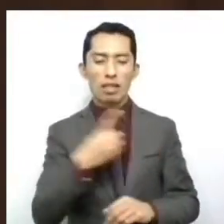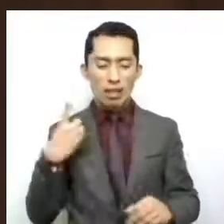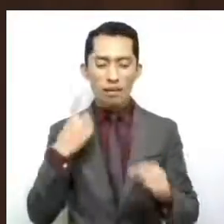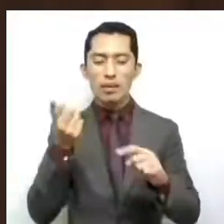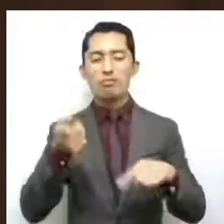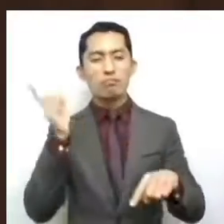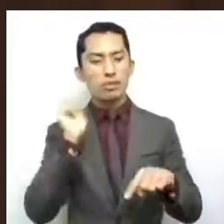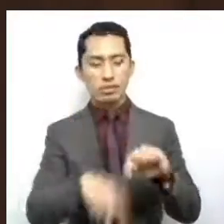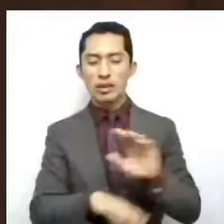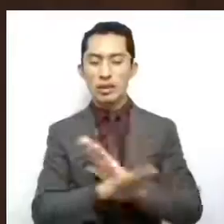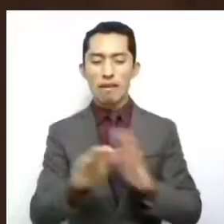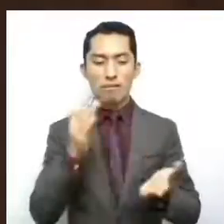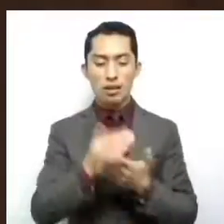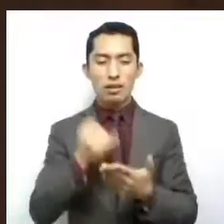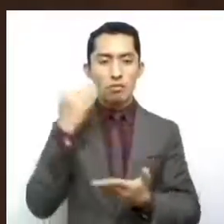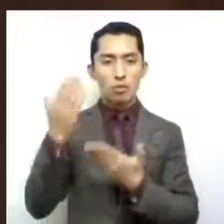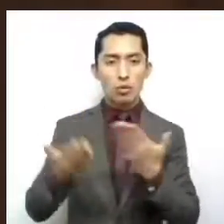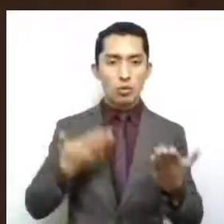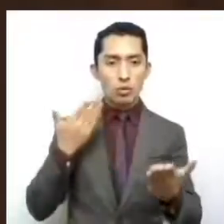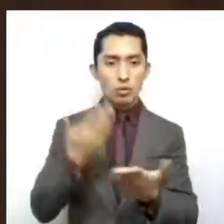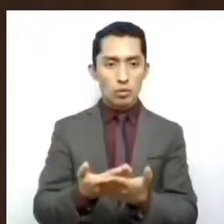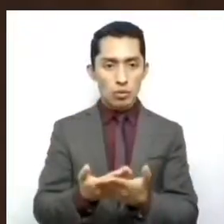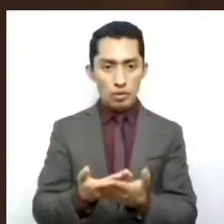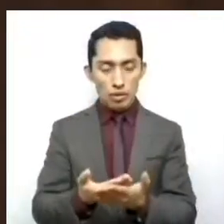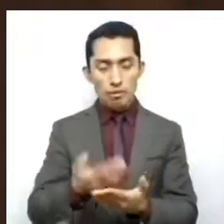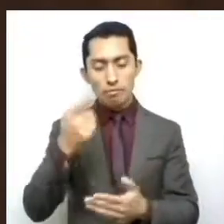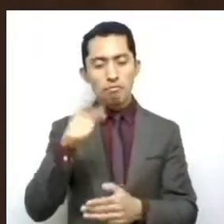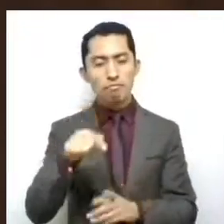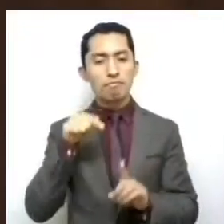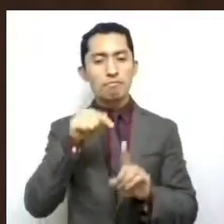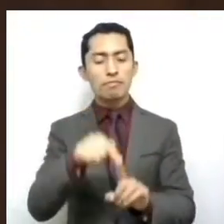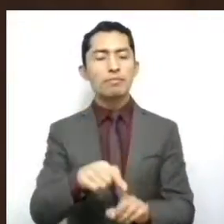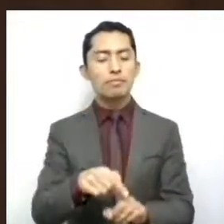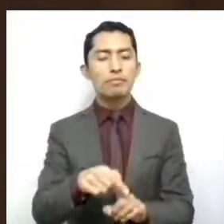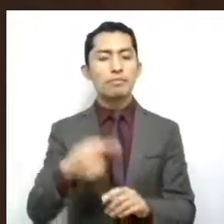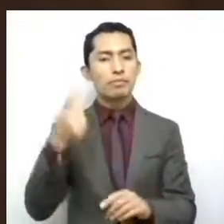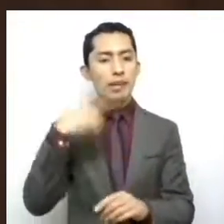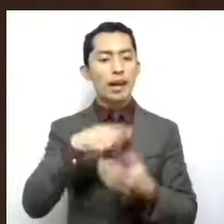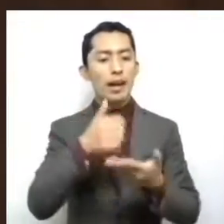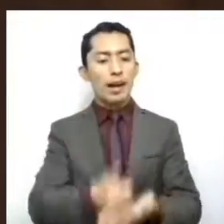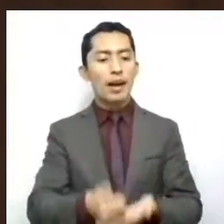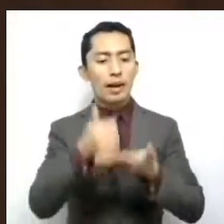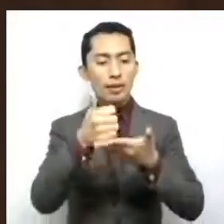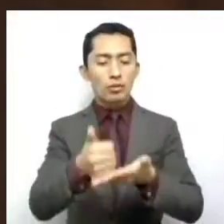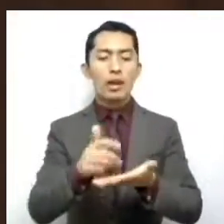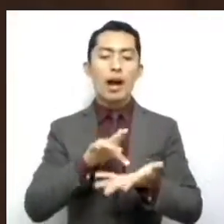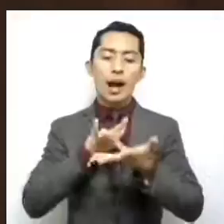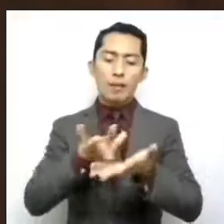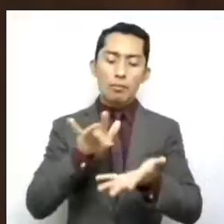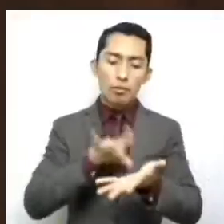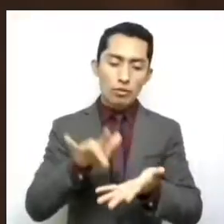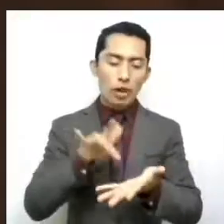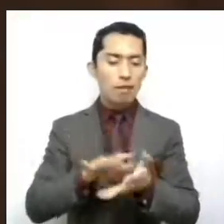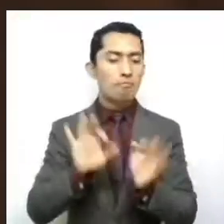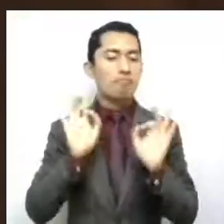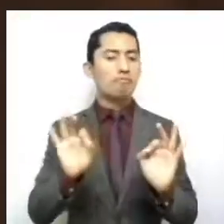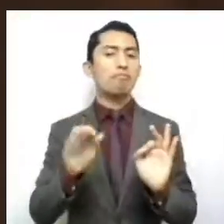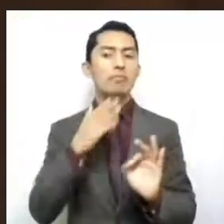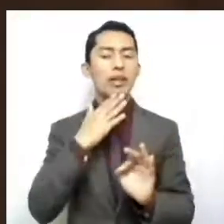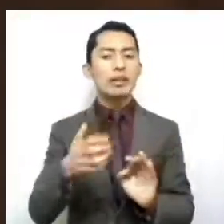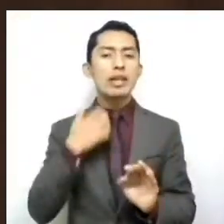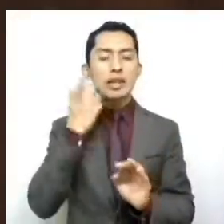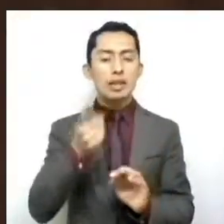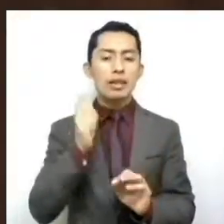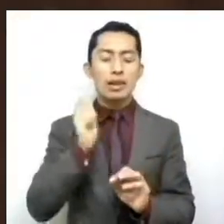lo que la iniciativa en comento fungirá como un instrumento de colaboración eficaz que buscará vigilar